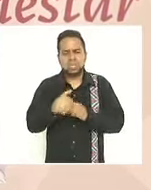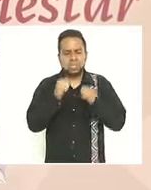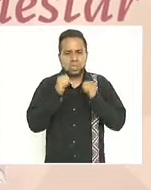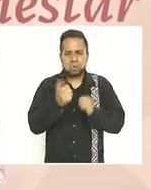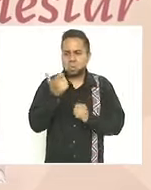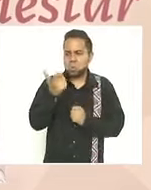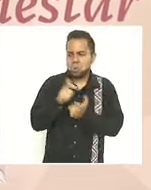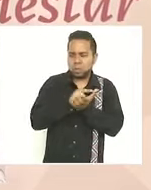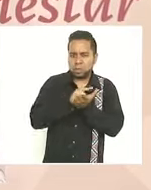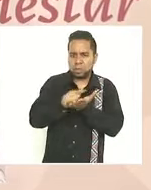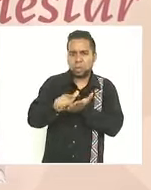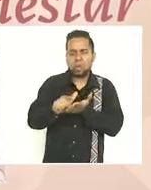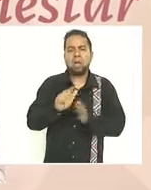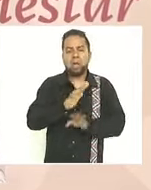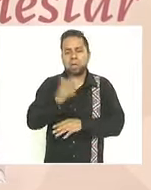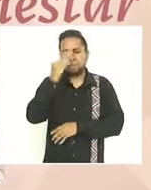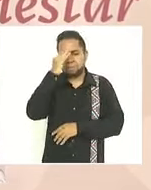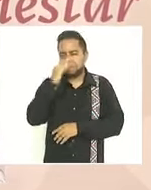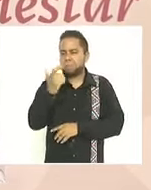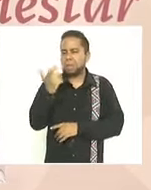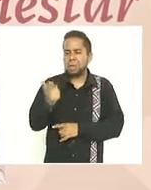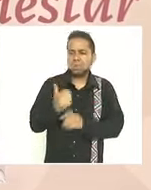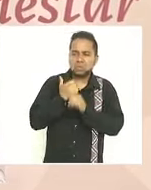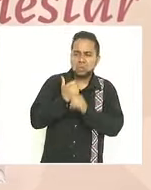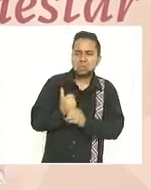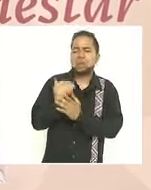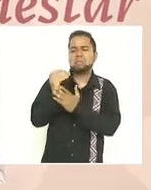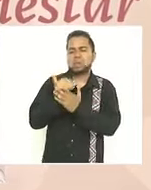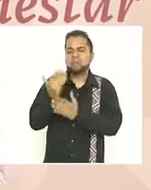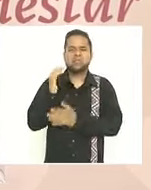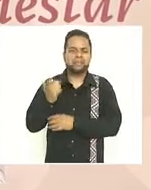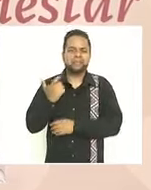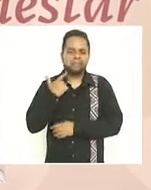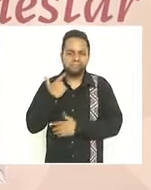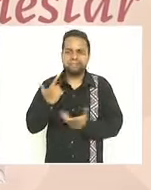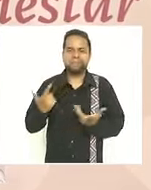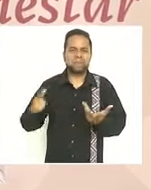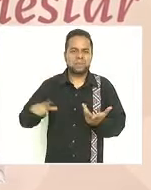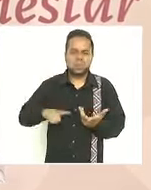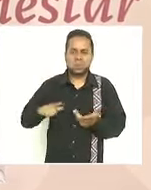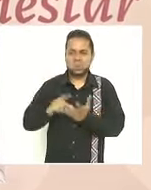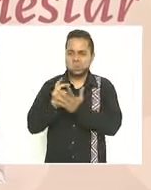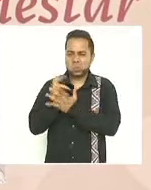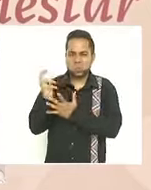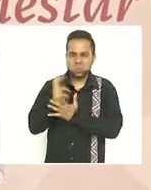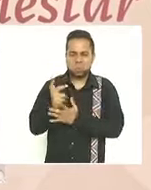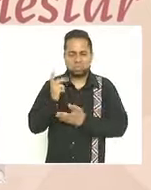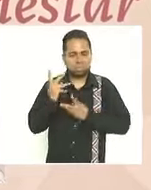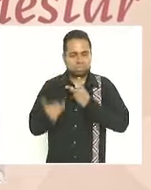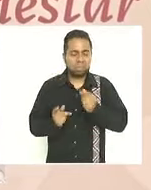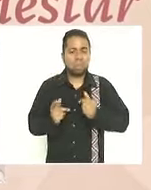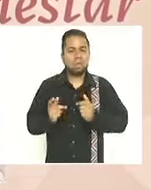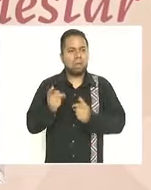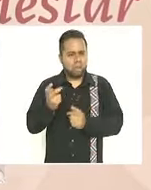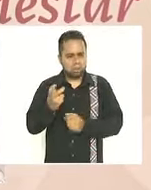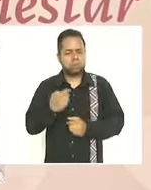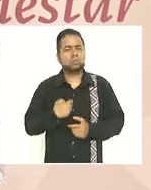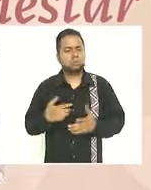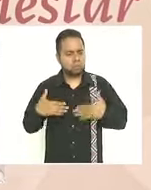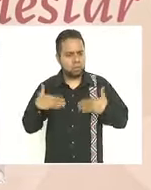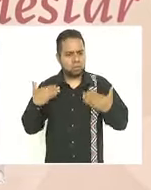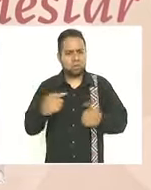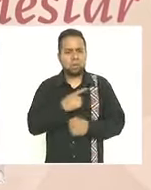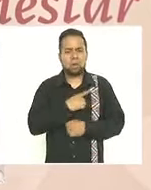erradicar el fantasma de la crisis neoliberales y esto hay que decirlo y hay que presumirlo